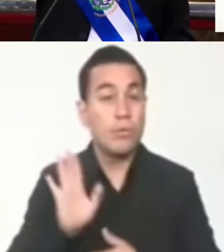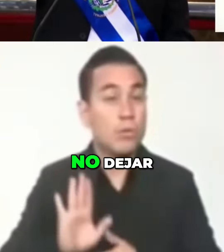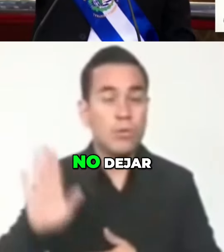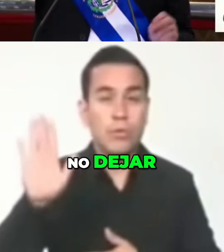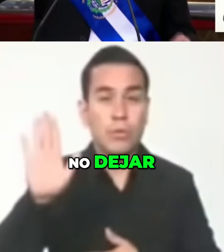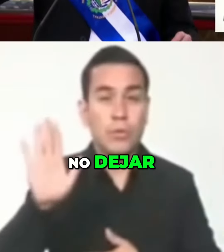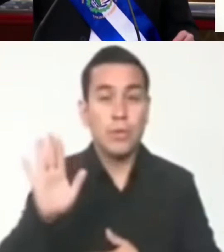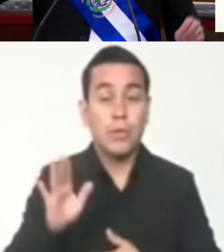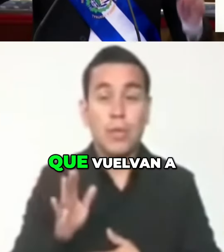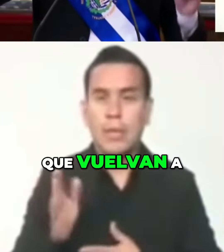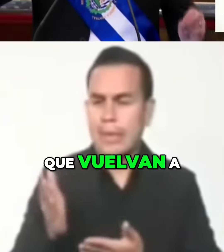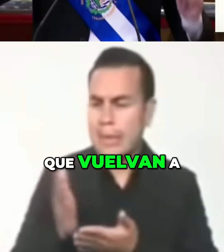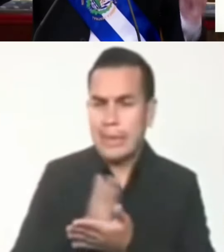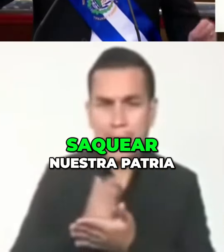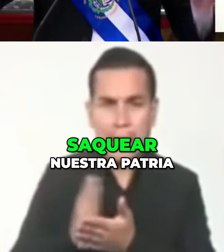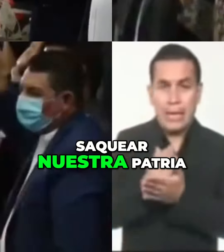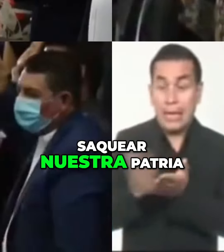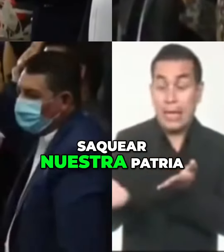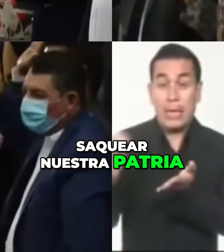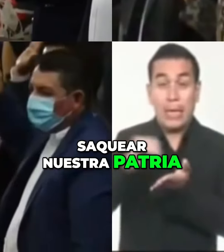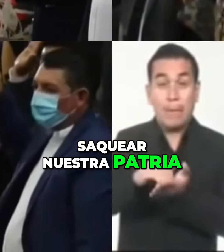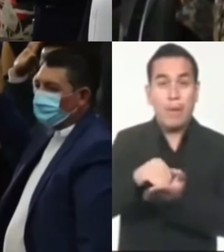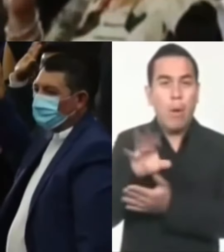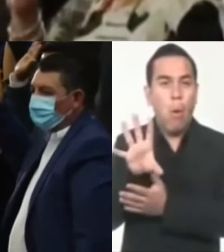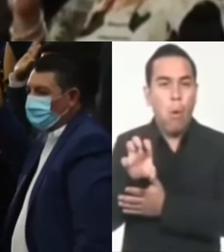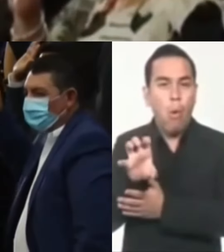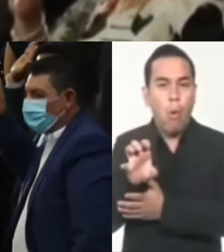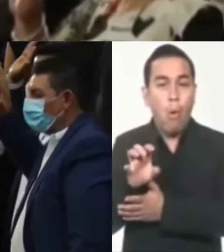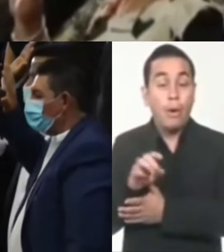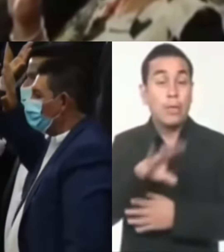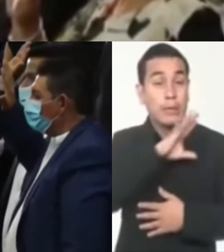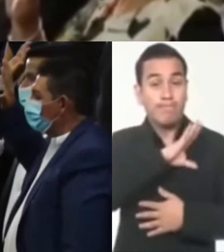No dejar. Que vuelvan a saquear nuestra patria.